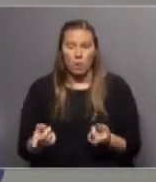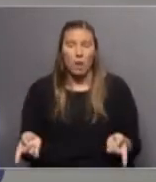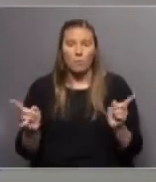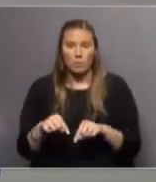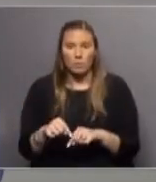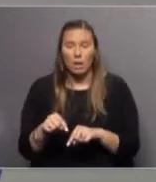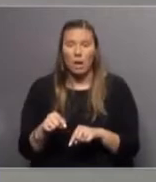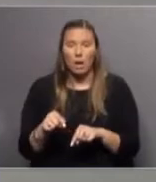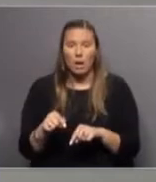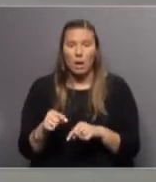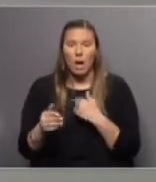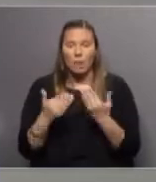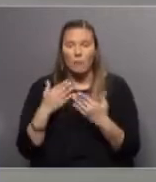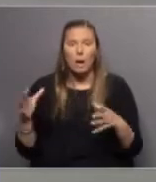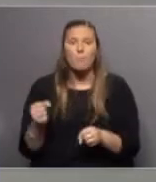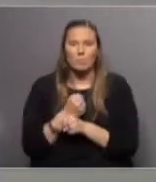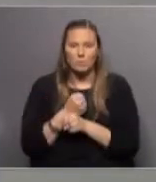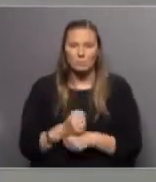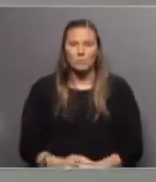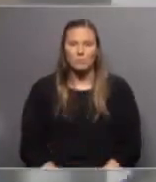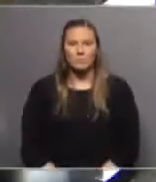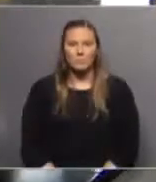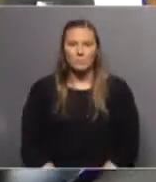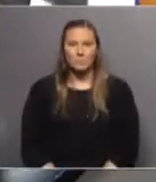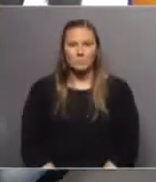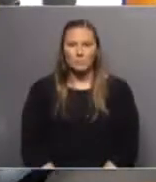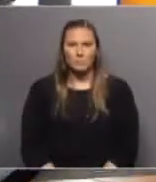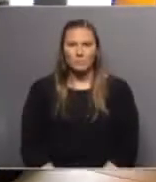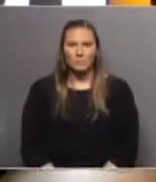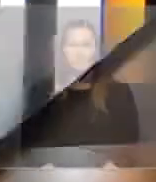vuelta vamos a volver a los premios Nobel no se vayan hasta